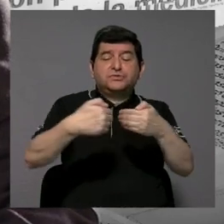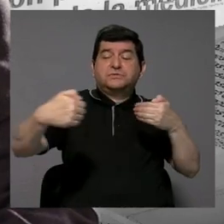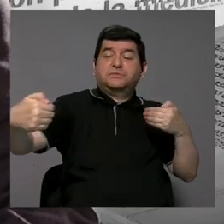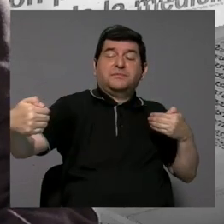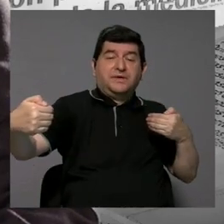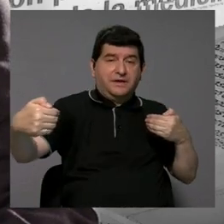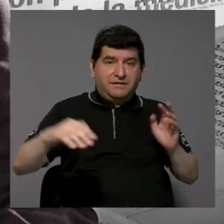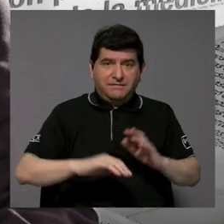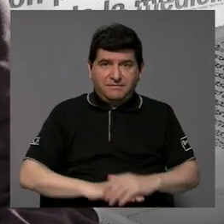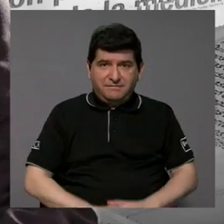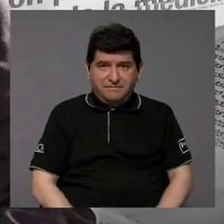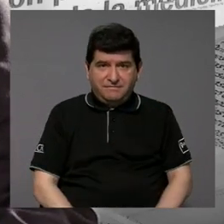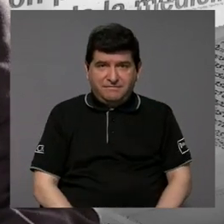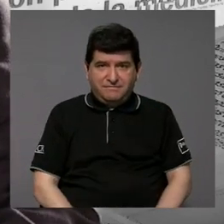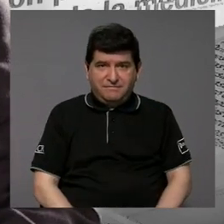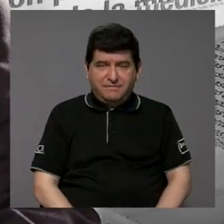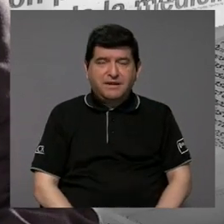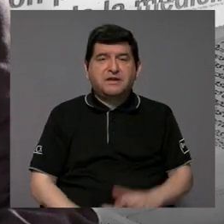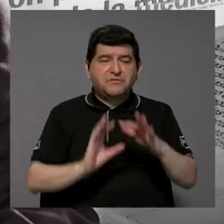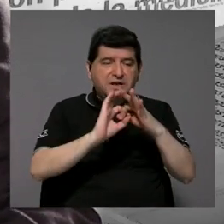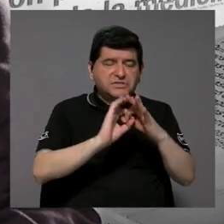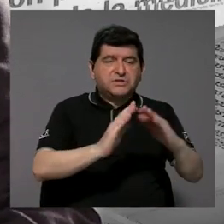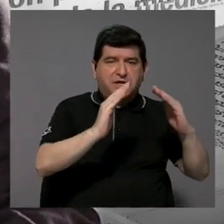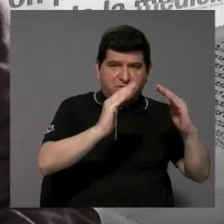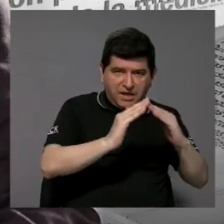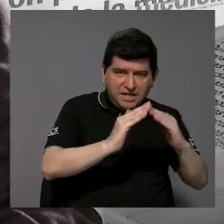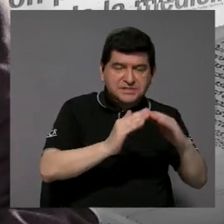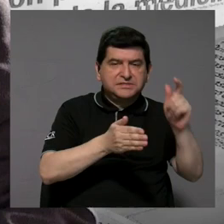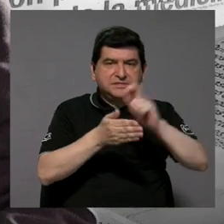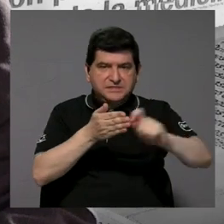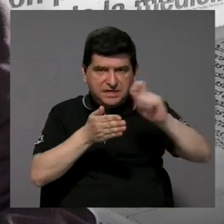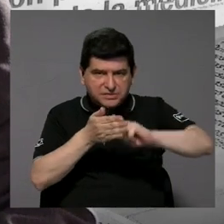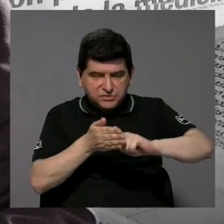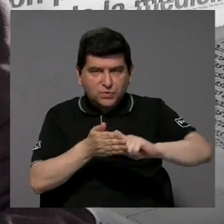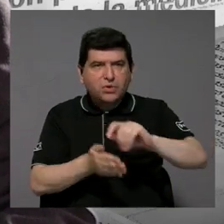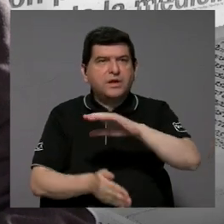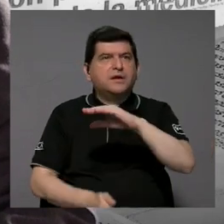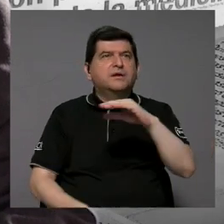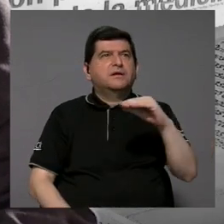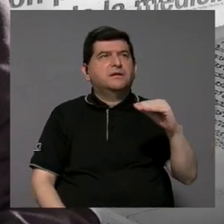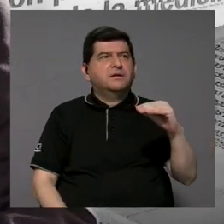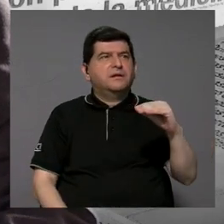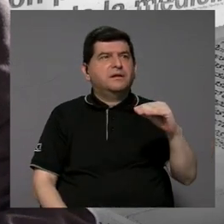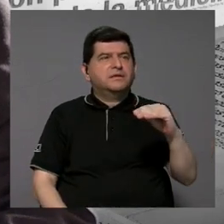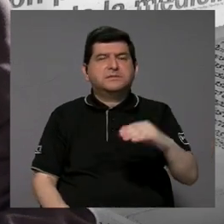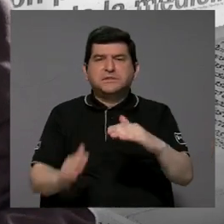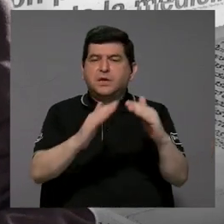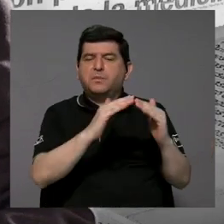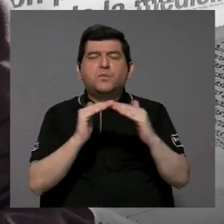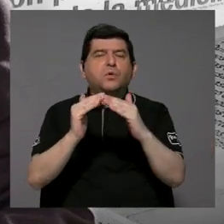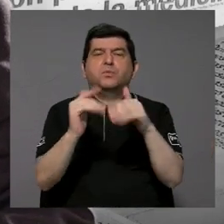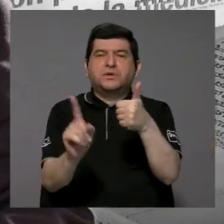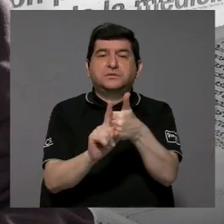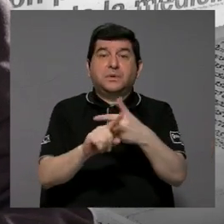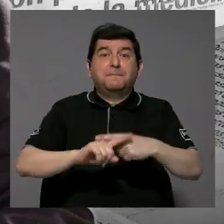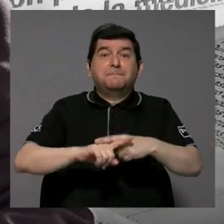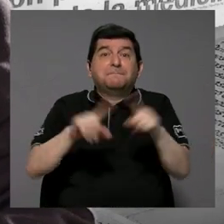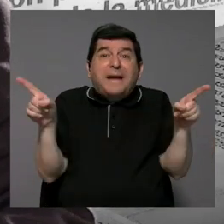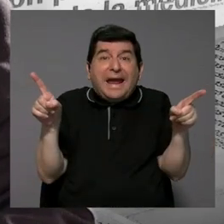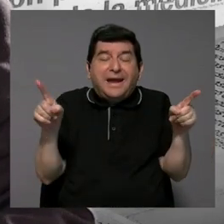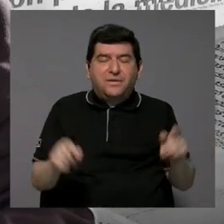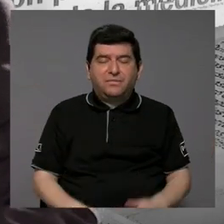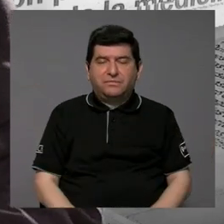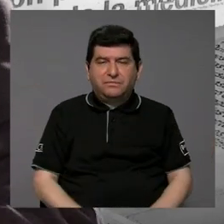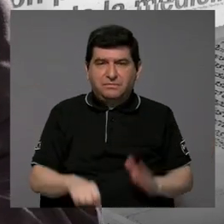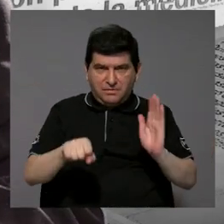hacia viviendas, hacia escuelas, incluso hacia poblados, pero en el caso de